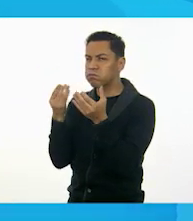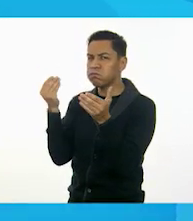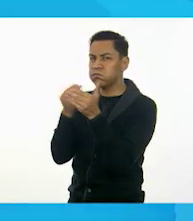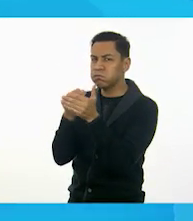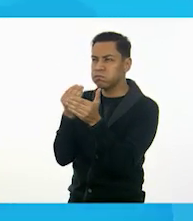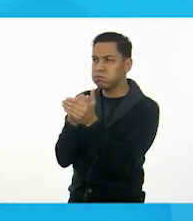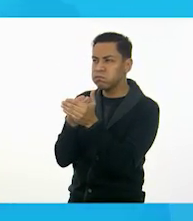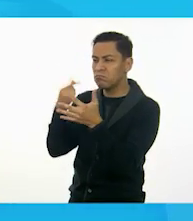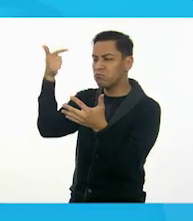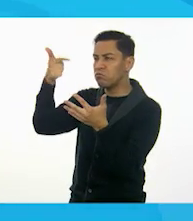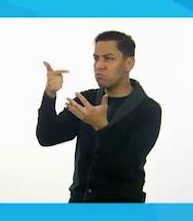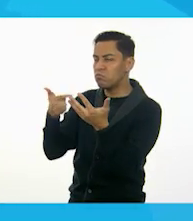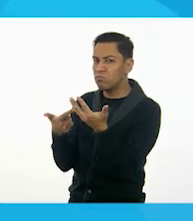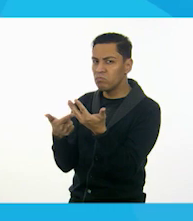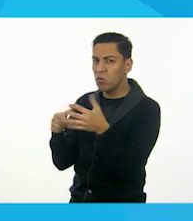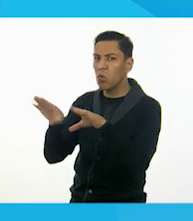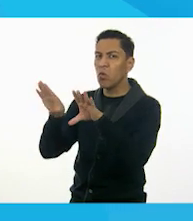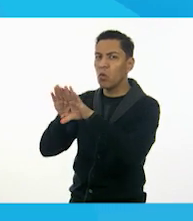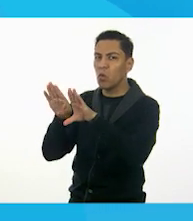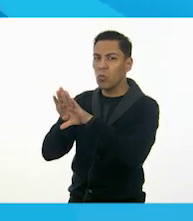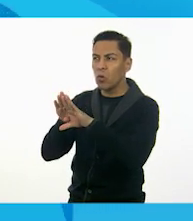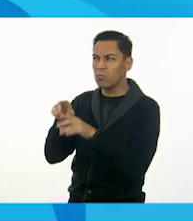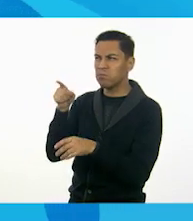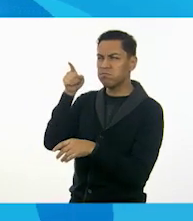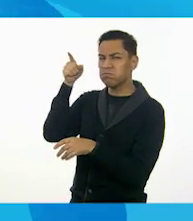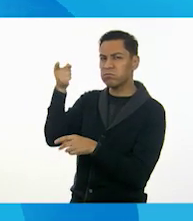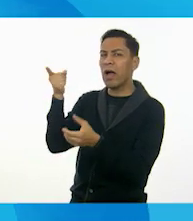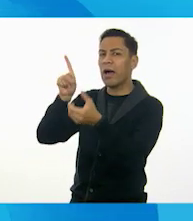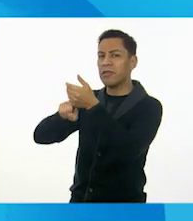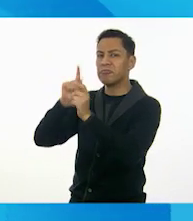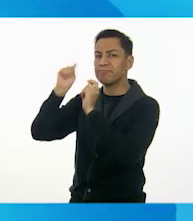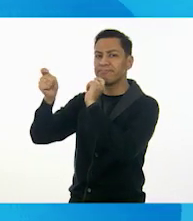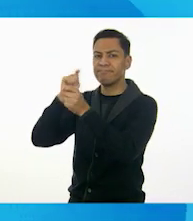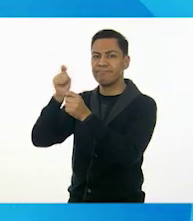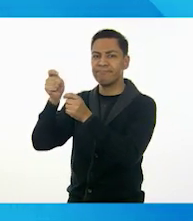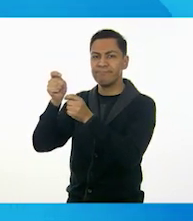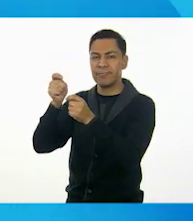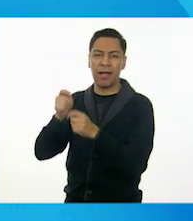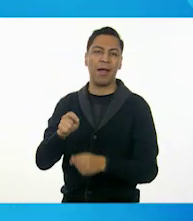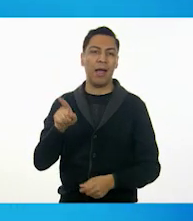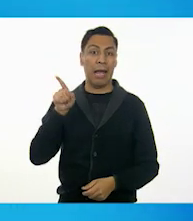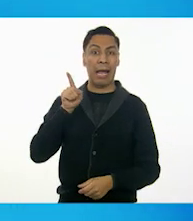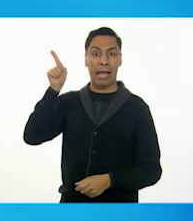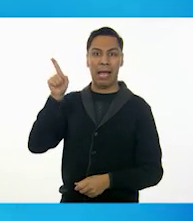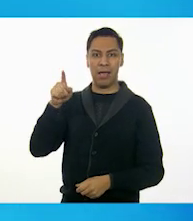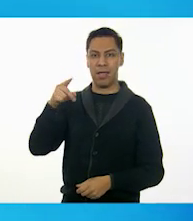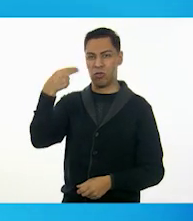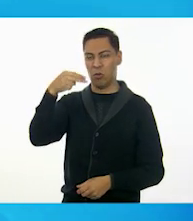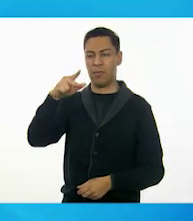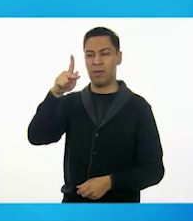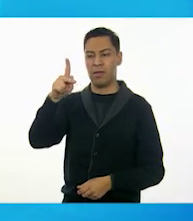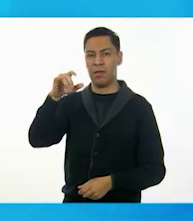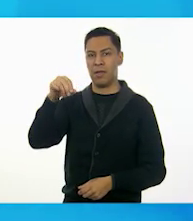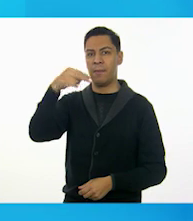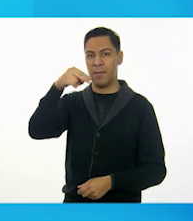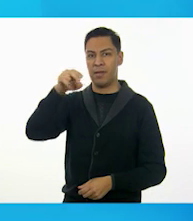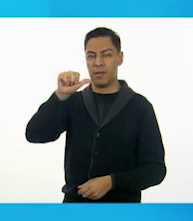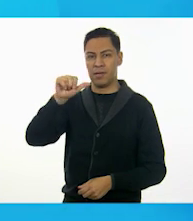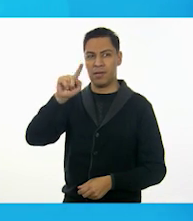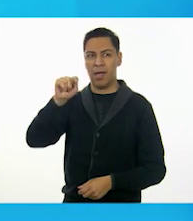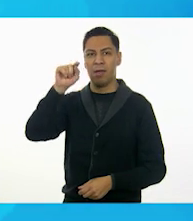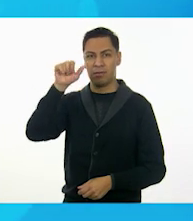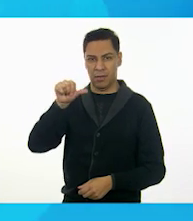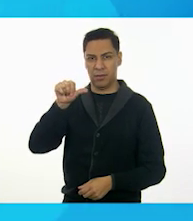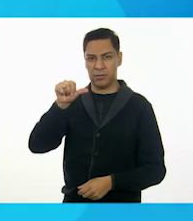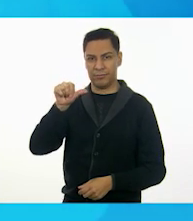qué elemento ves que sea el personaje de esta pintura? La piñata, por supuesto. La piñata, sí es cierto, Erick. También